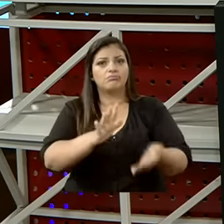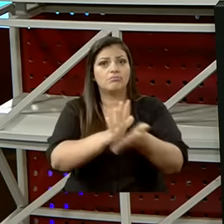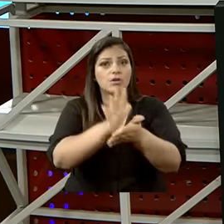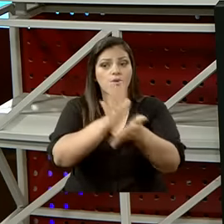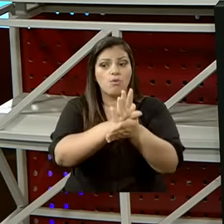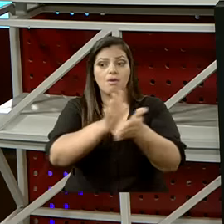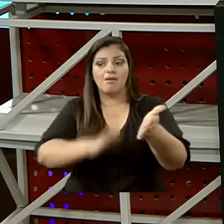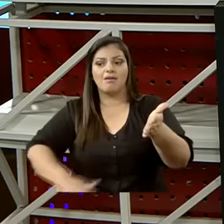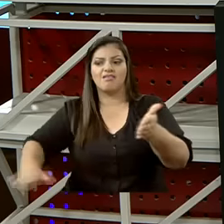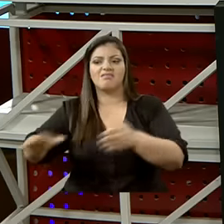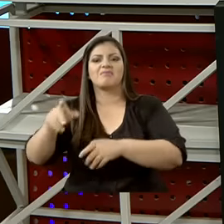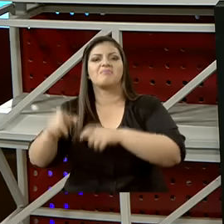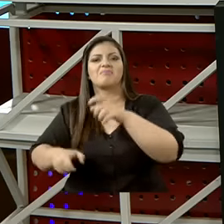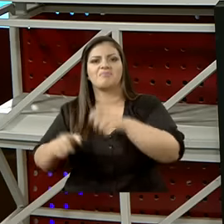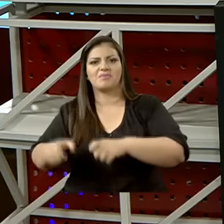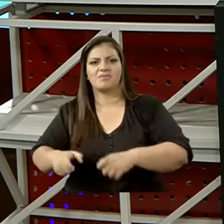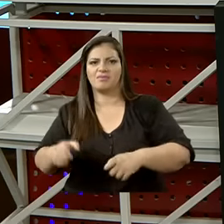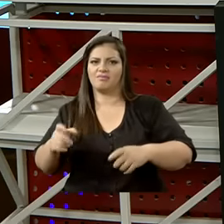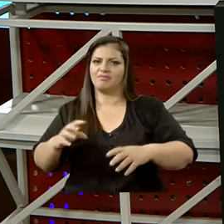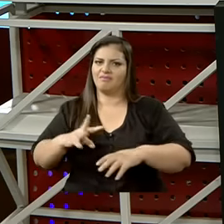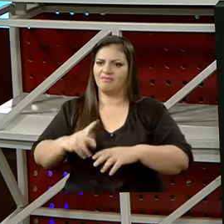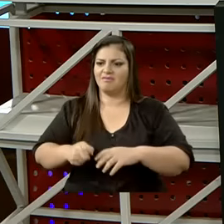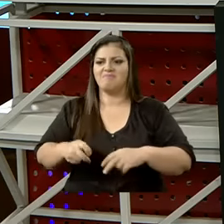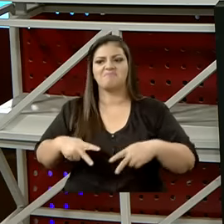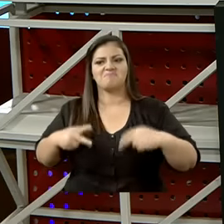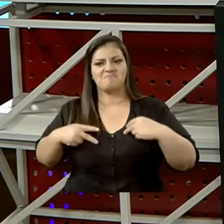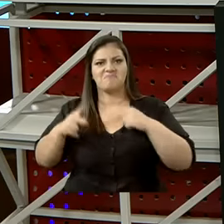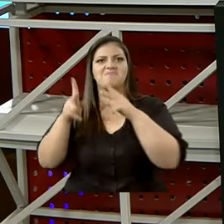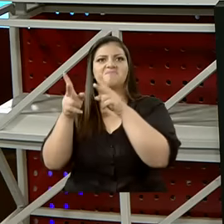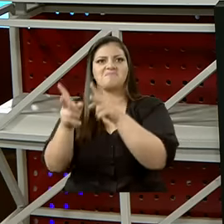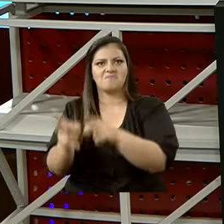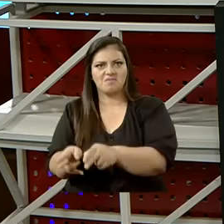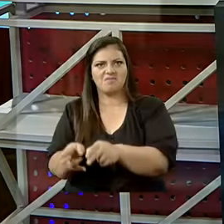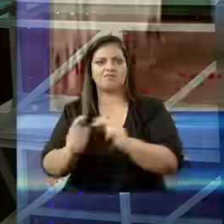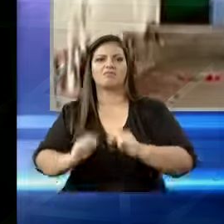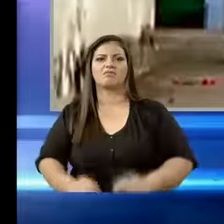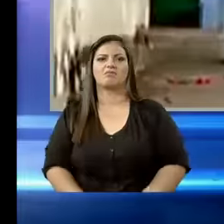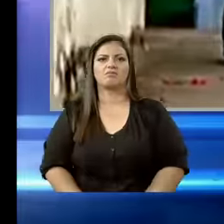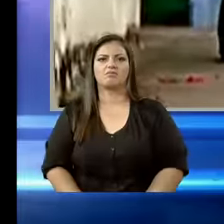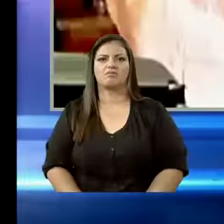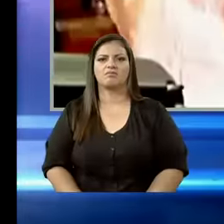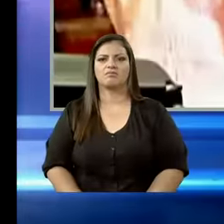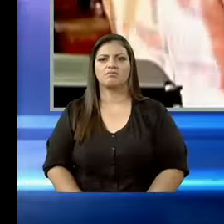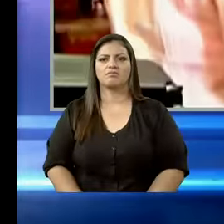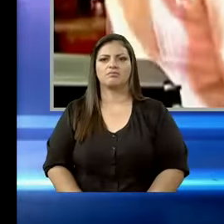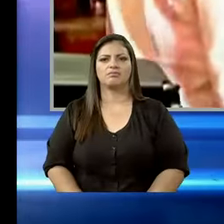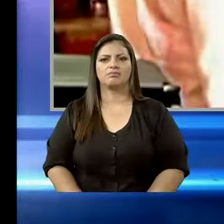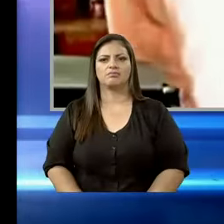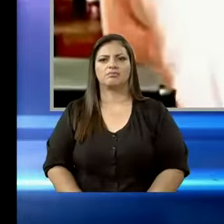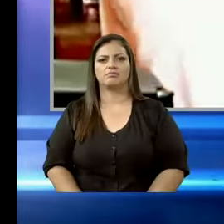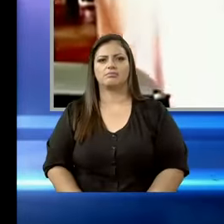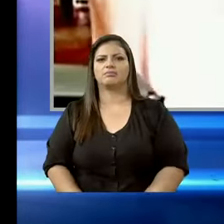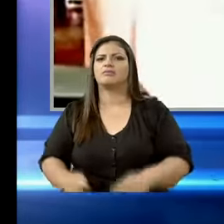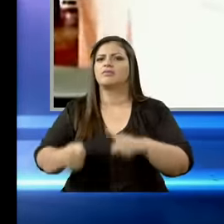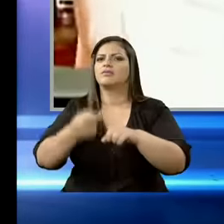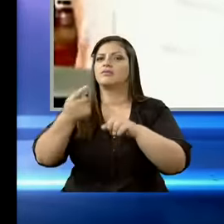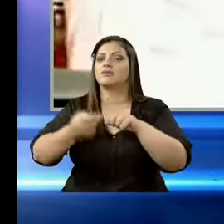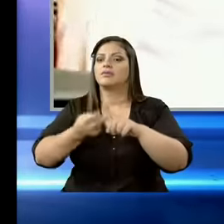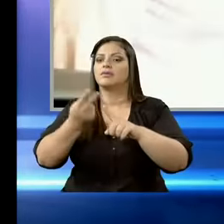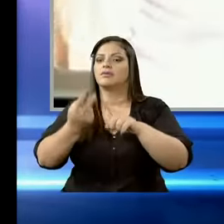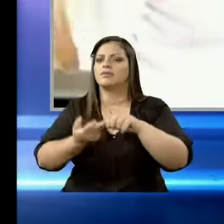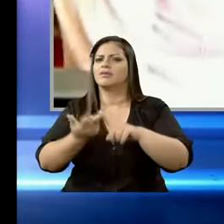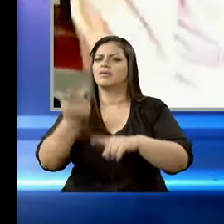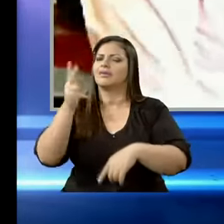Así que ojo a la gente del barrio, ¿no? Como tú bien dijiste, hablando morochamente. Así es. Si hayan cebado es porque conocen el